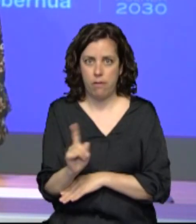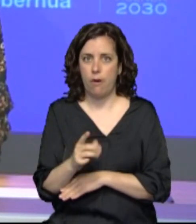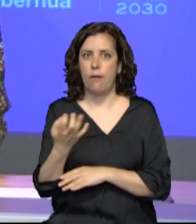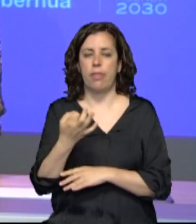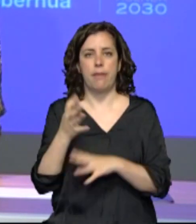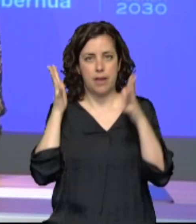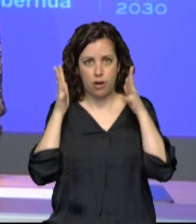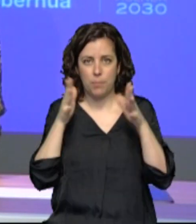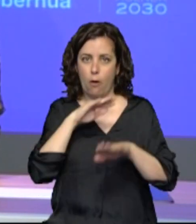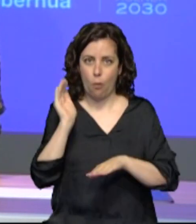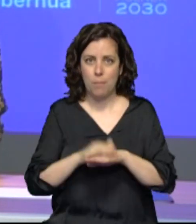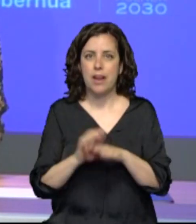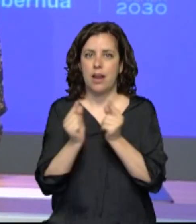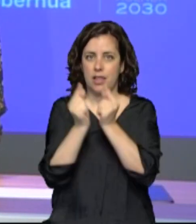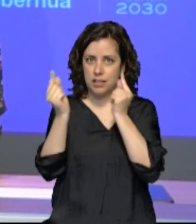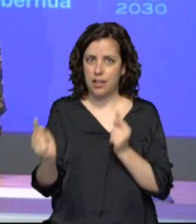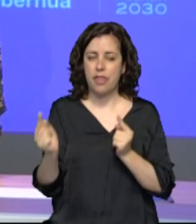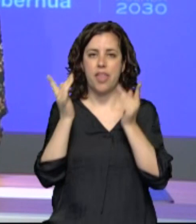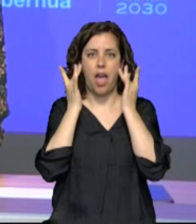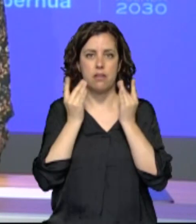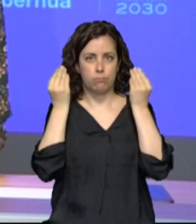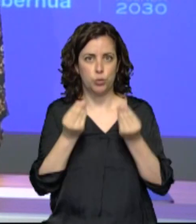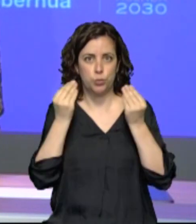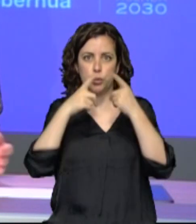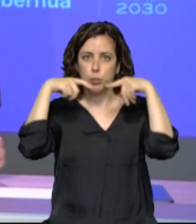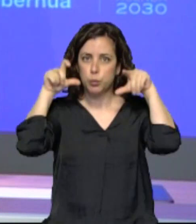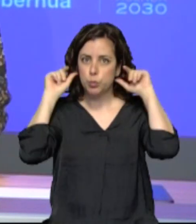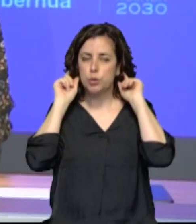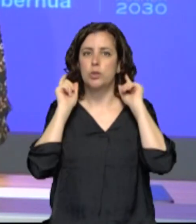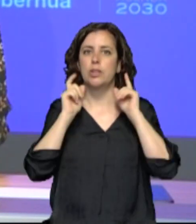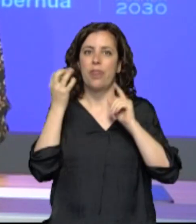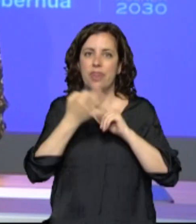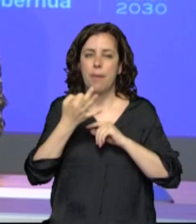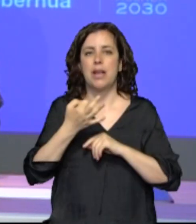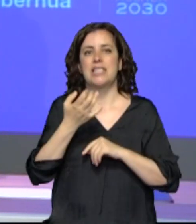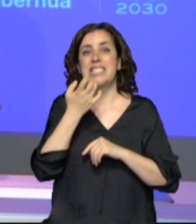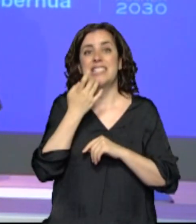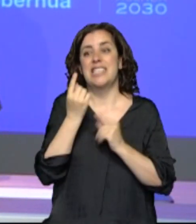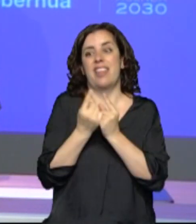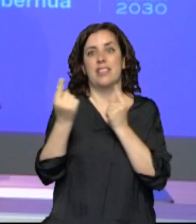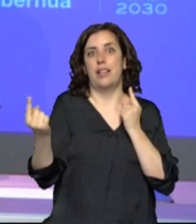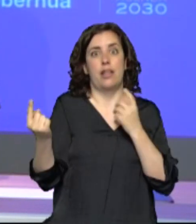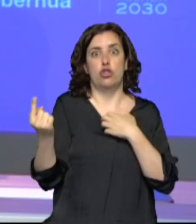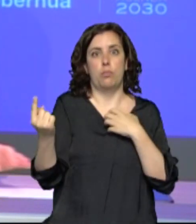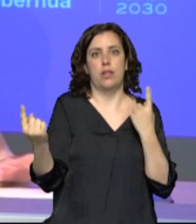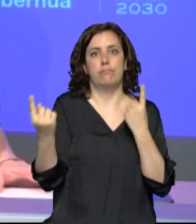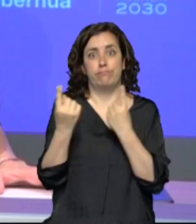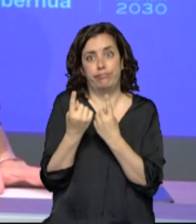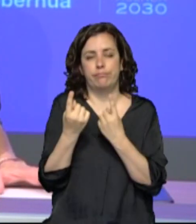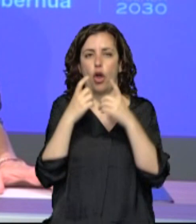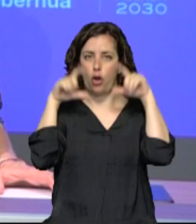distancia, de higiene y de uso de mascarillas cuando no se puede garantizar la distancia de dos metros.